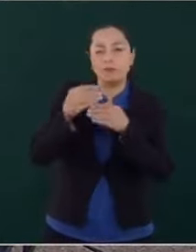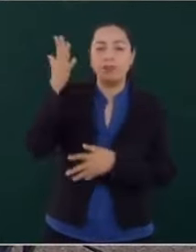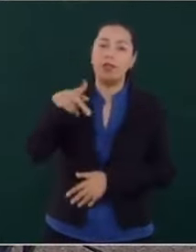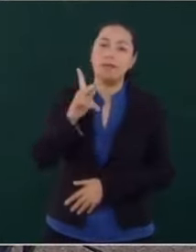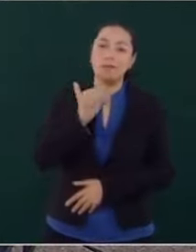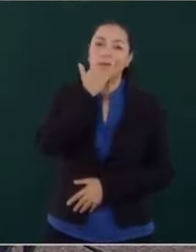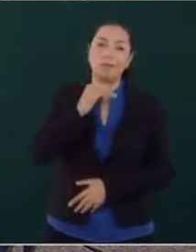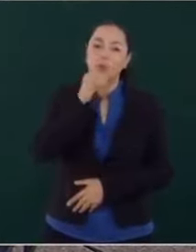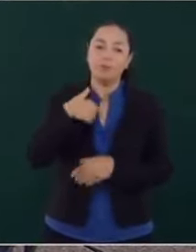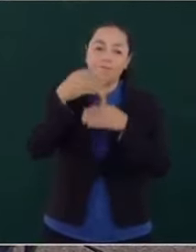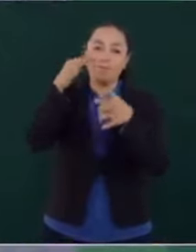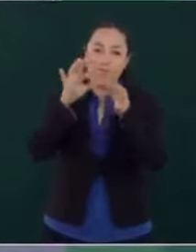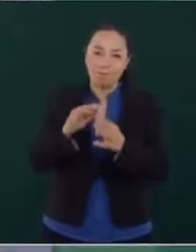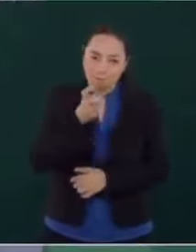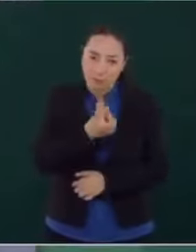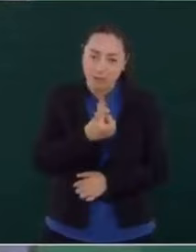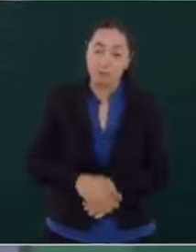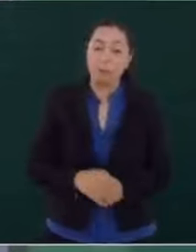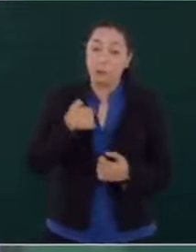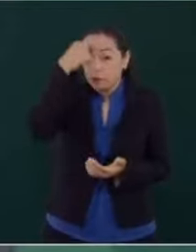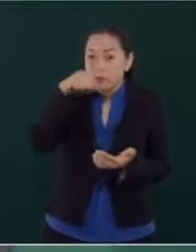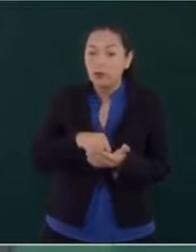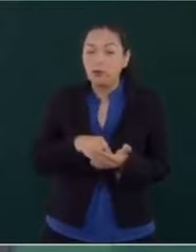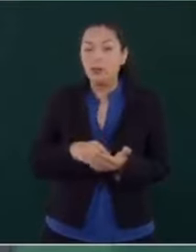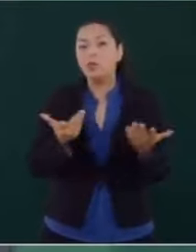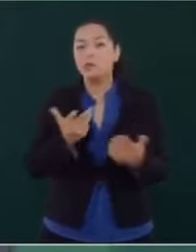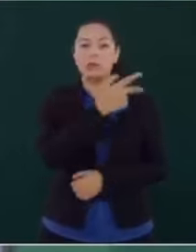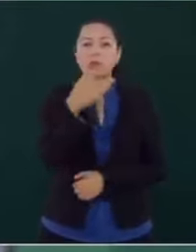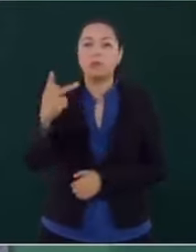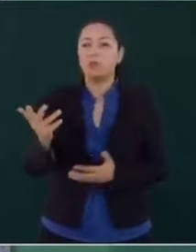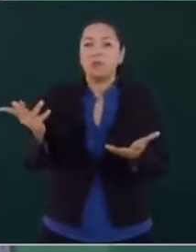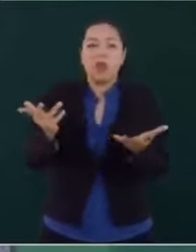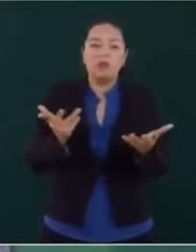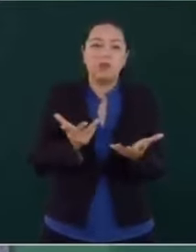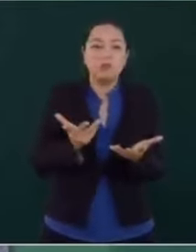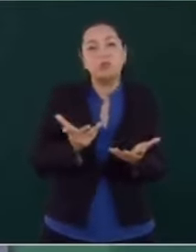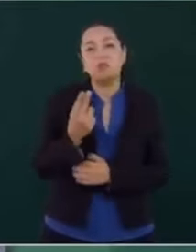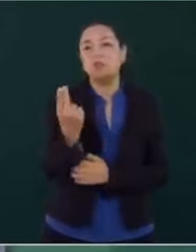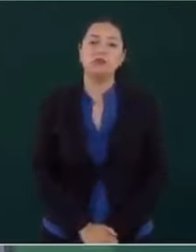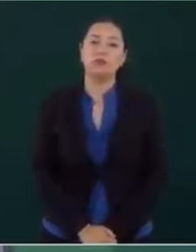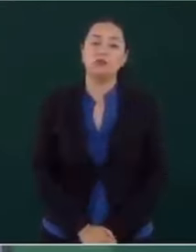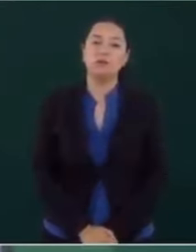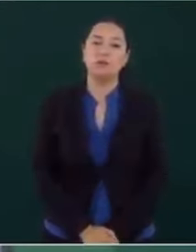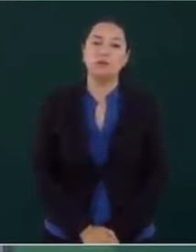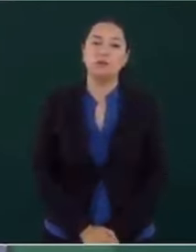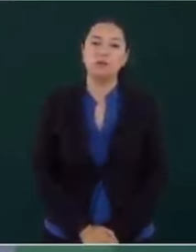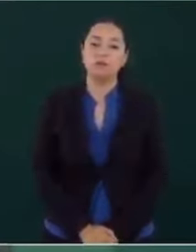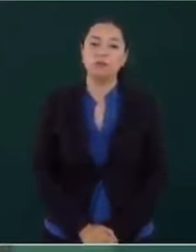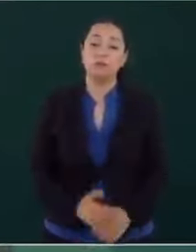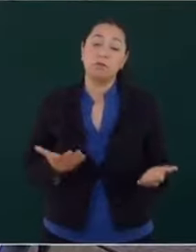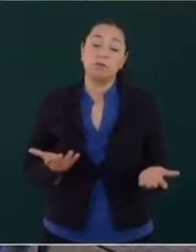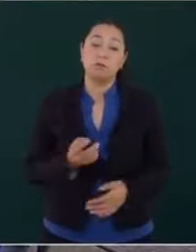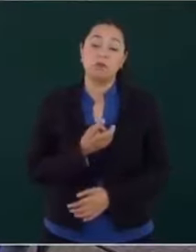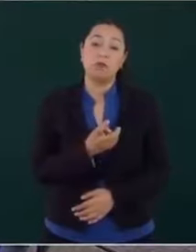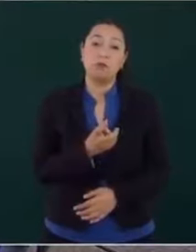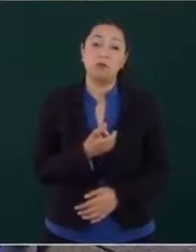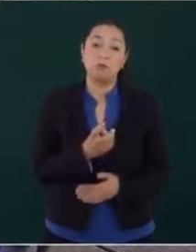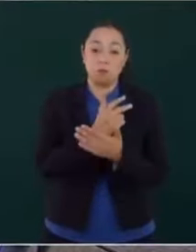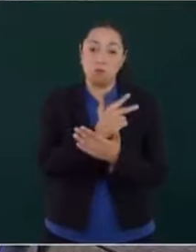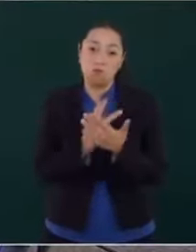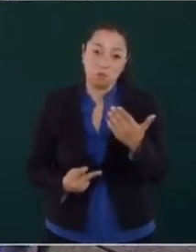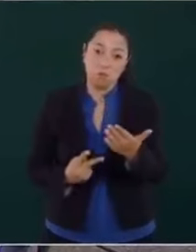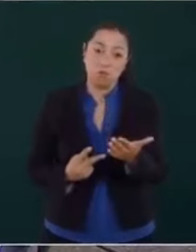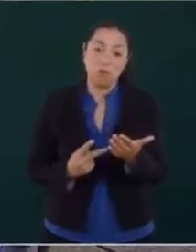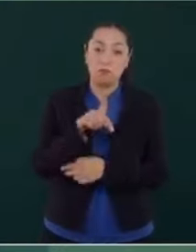hablar de eso, creo que son ejercicios necesarios, importantes, y es lo que planeó